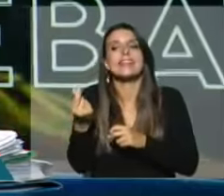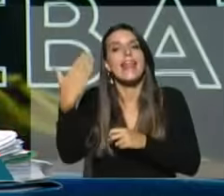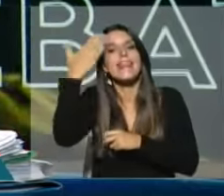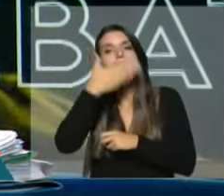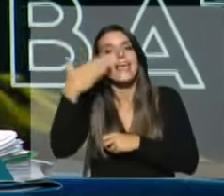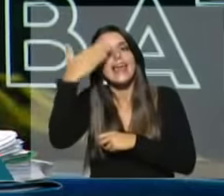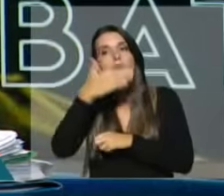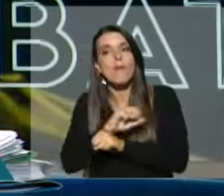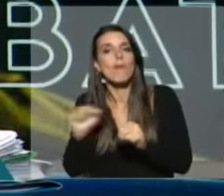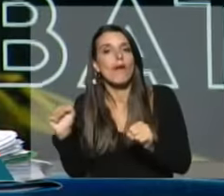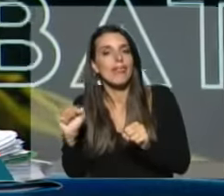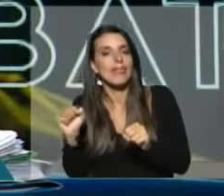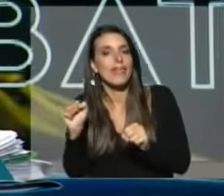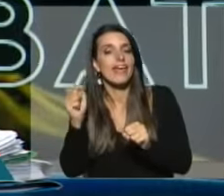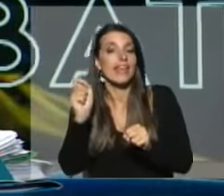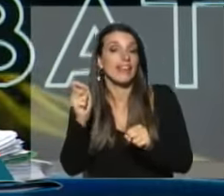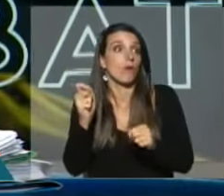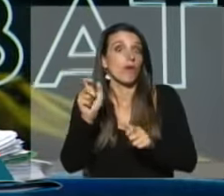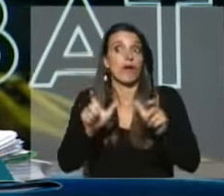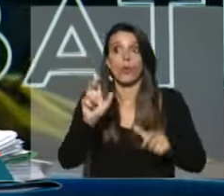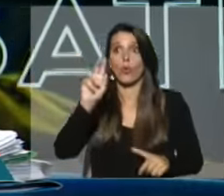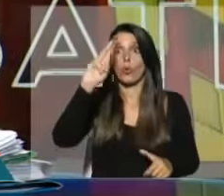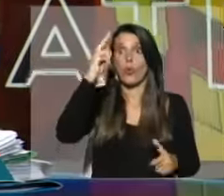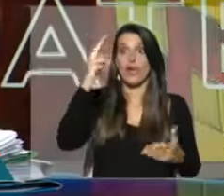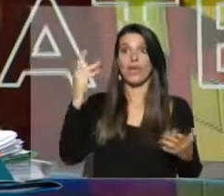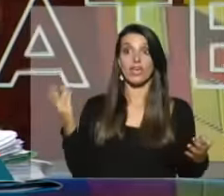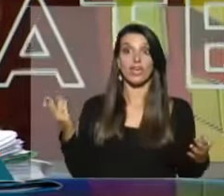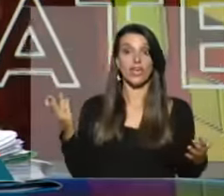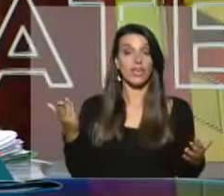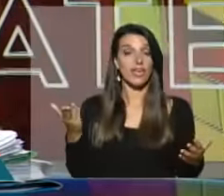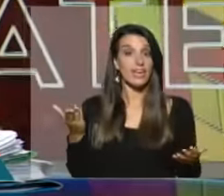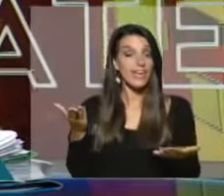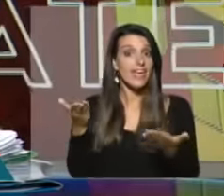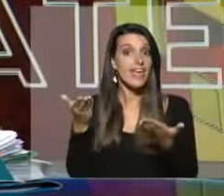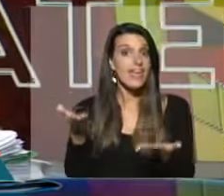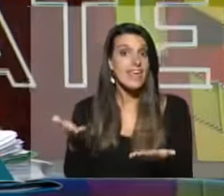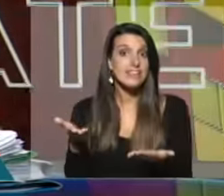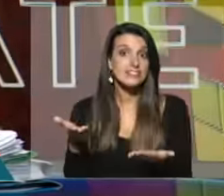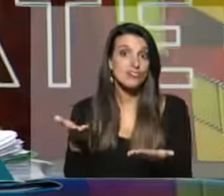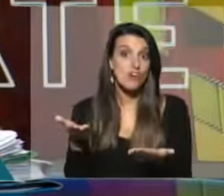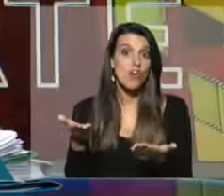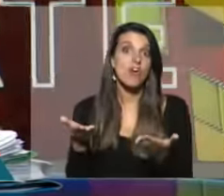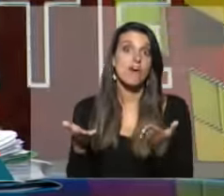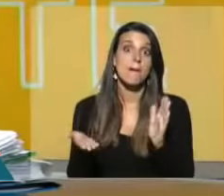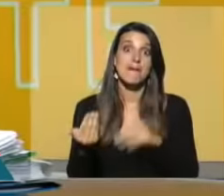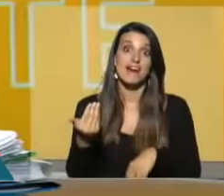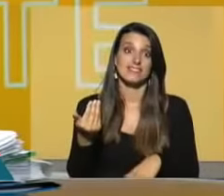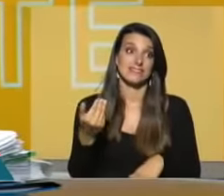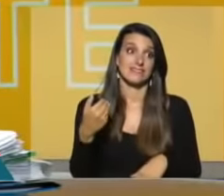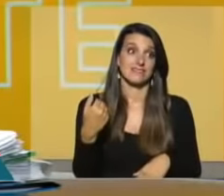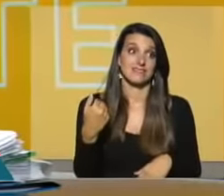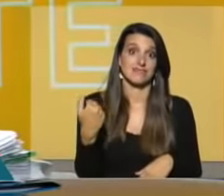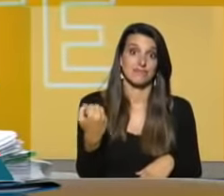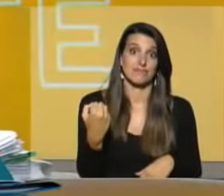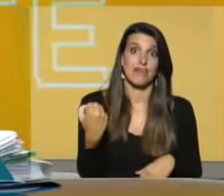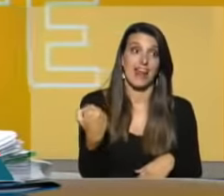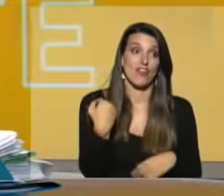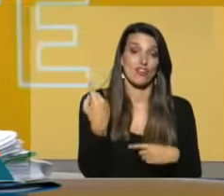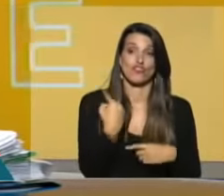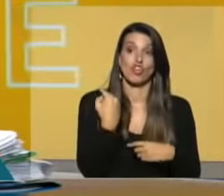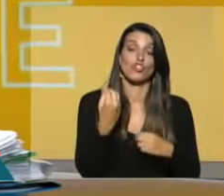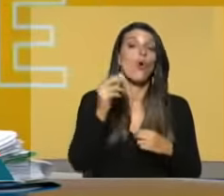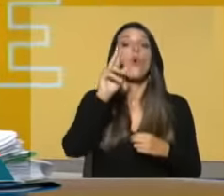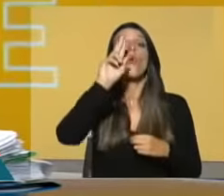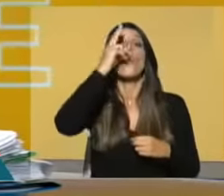que hace a la reputación del Uruguay. Y que eso ya es una cosa todavía más cara para todos nosotros. El nombre